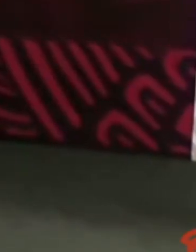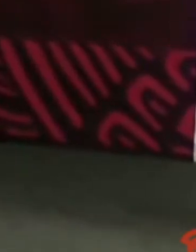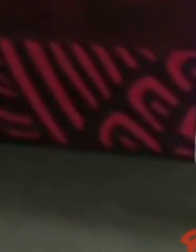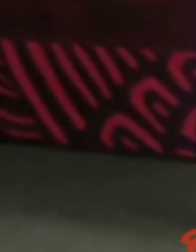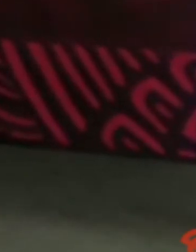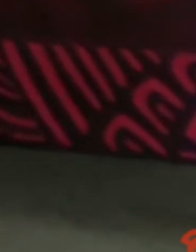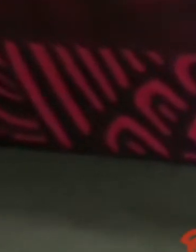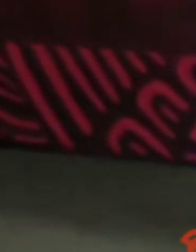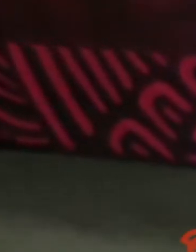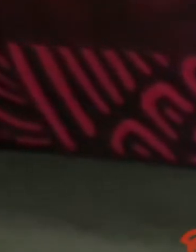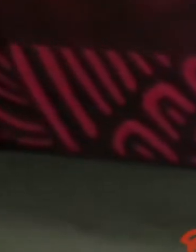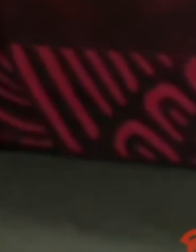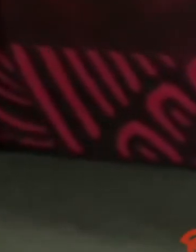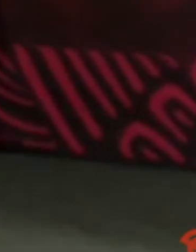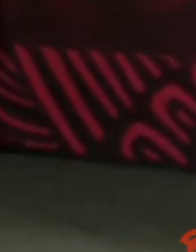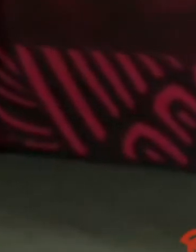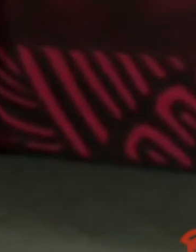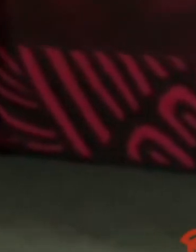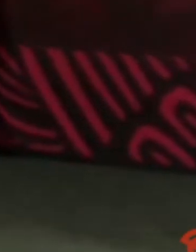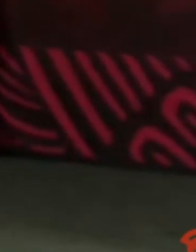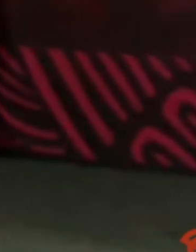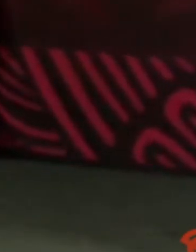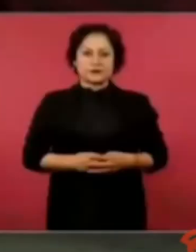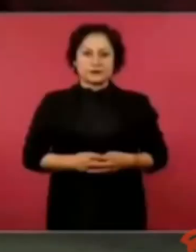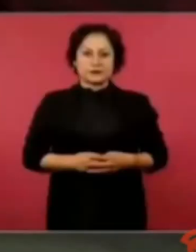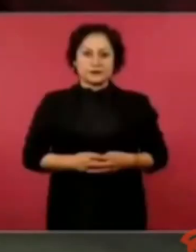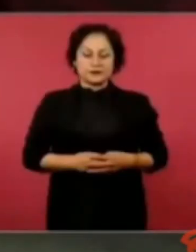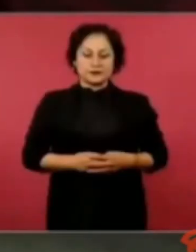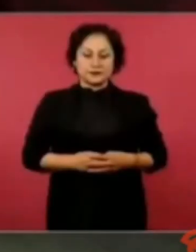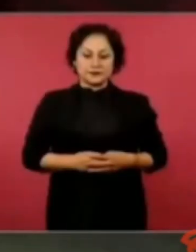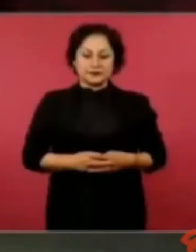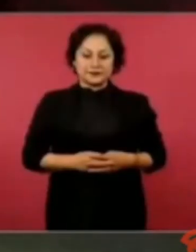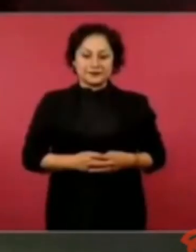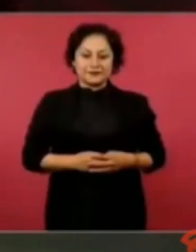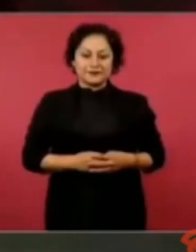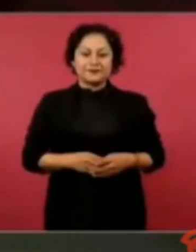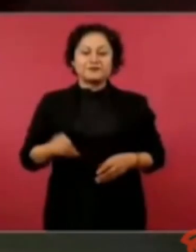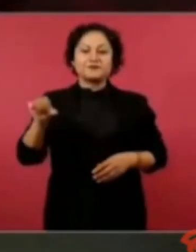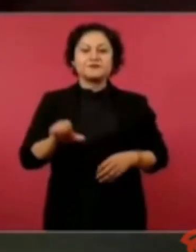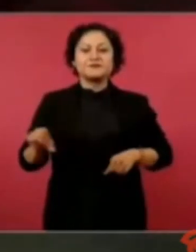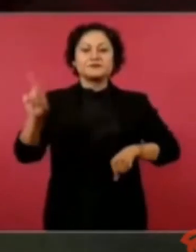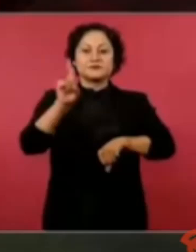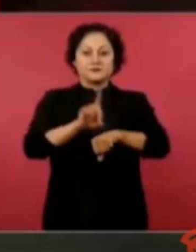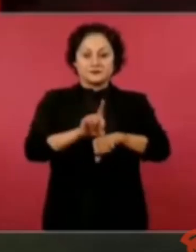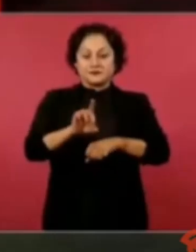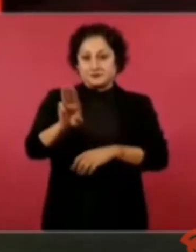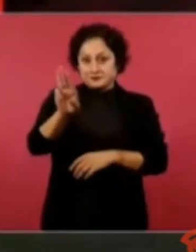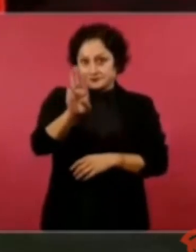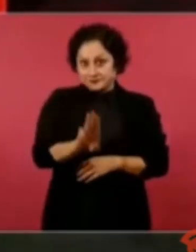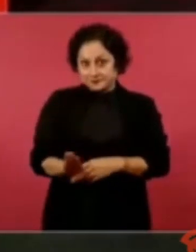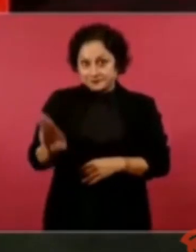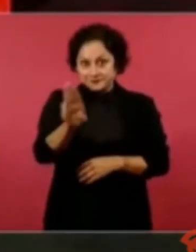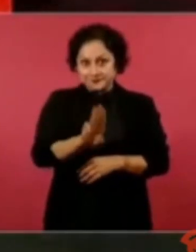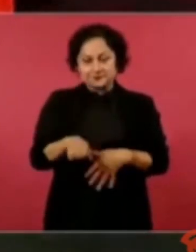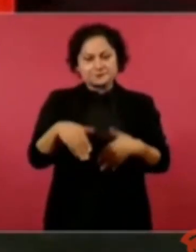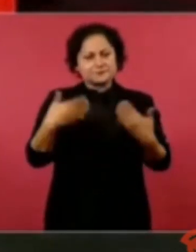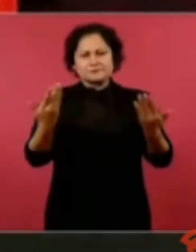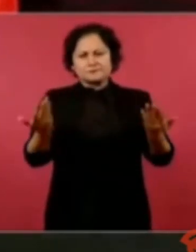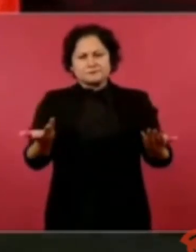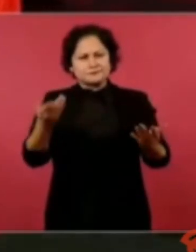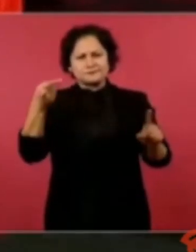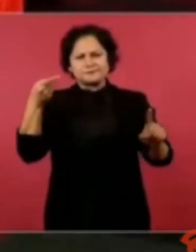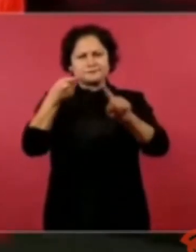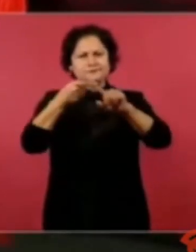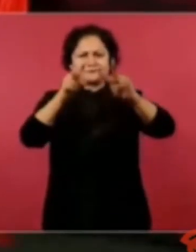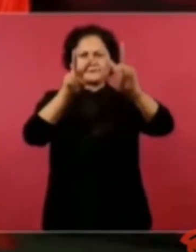Hoy es miércoles y corresponde a la sección